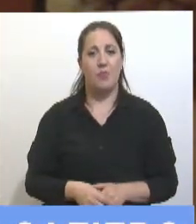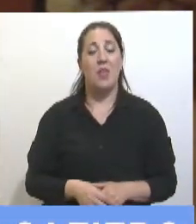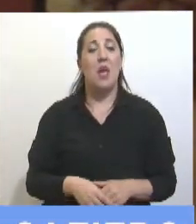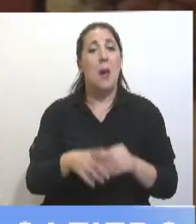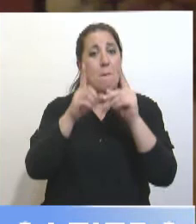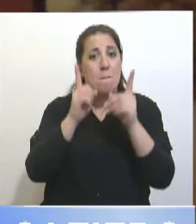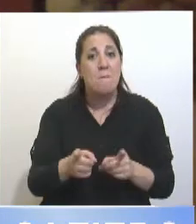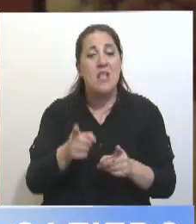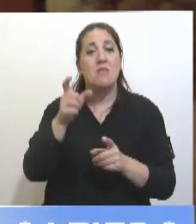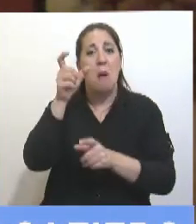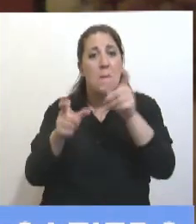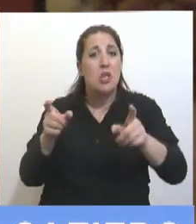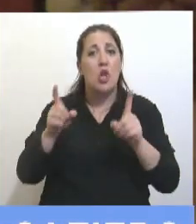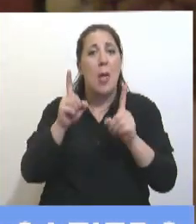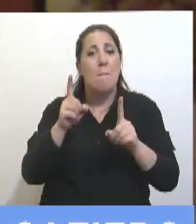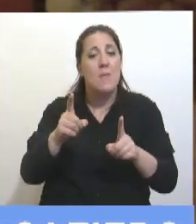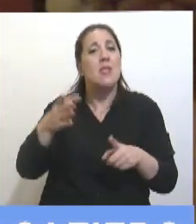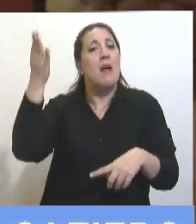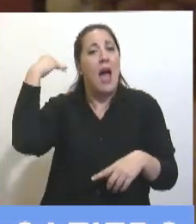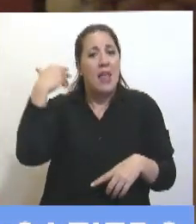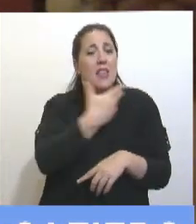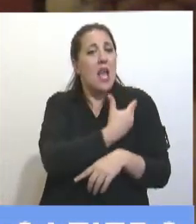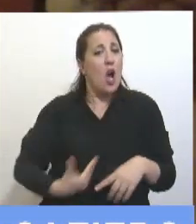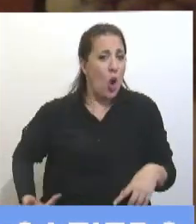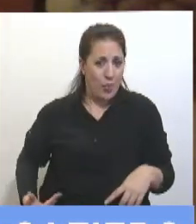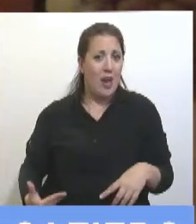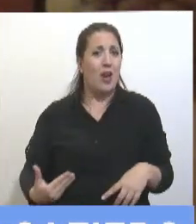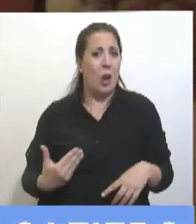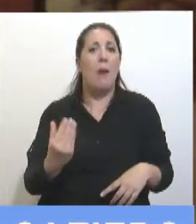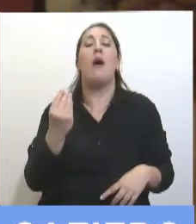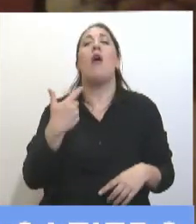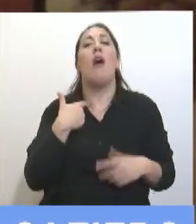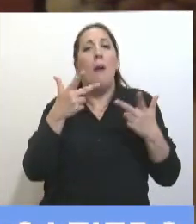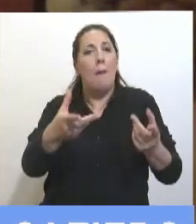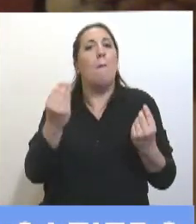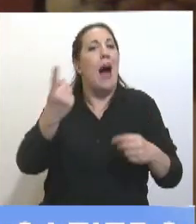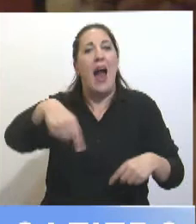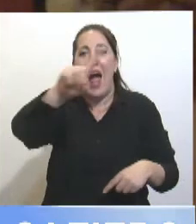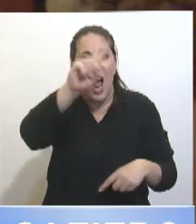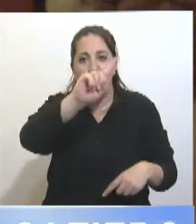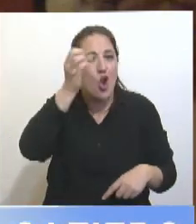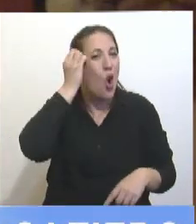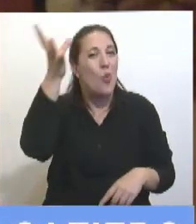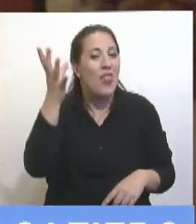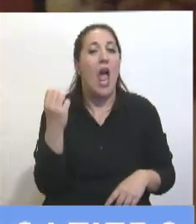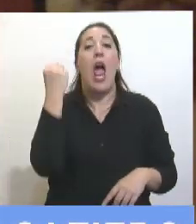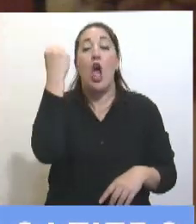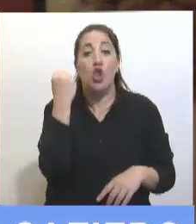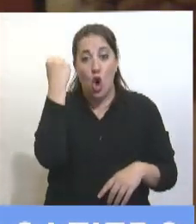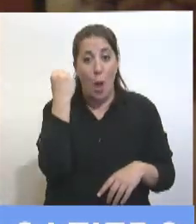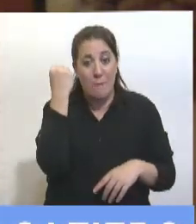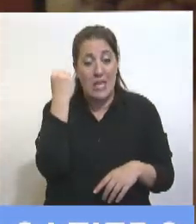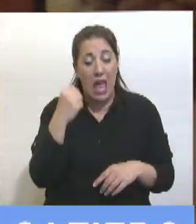misma gente que nos gobernó antes, para que no nos olvidemos que en economía son ellos los que,